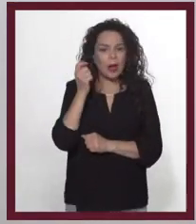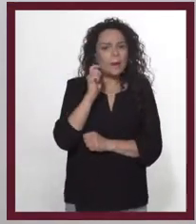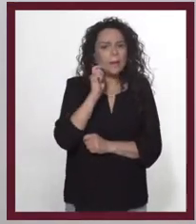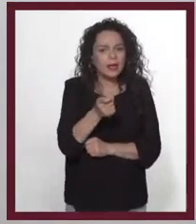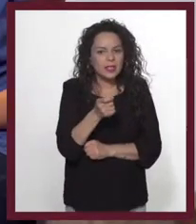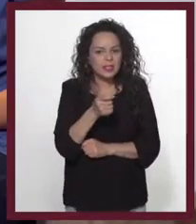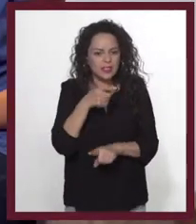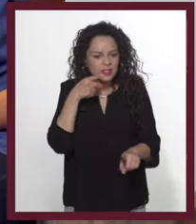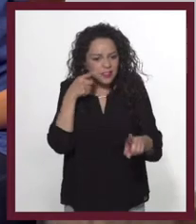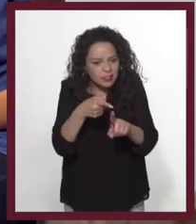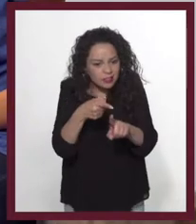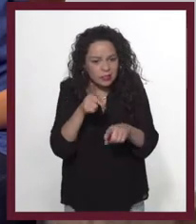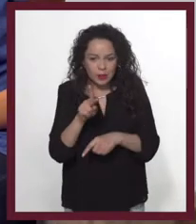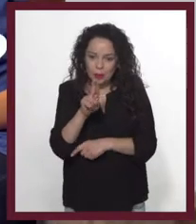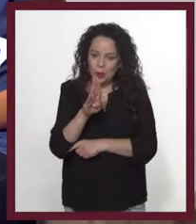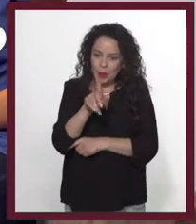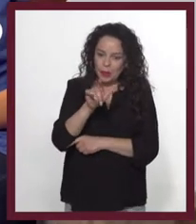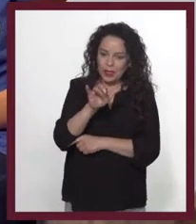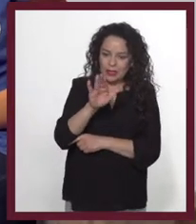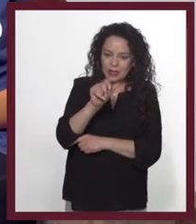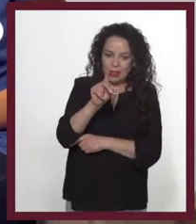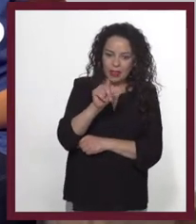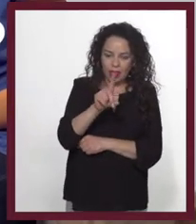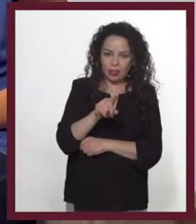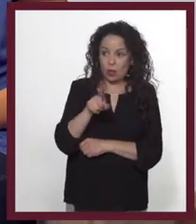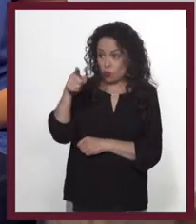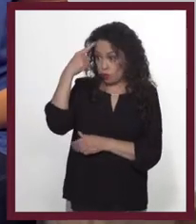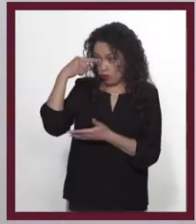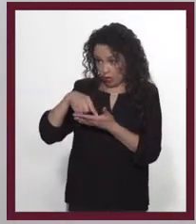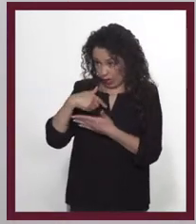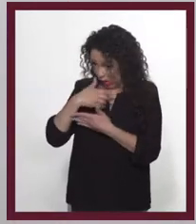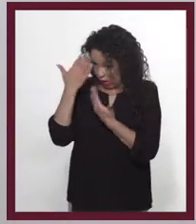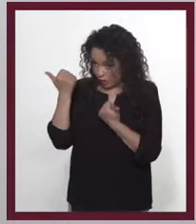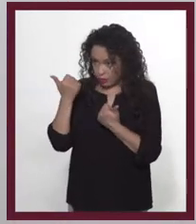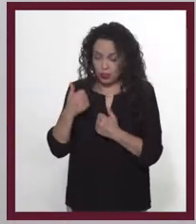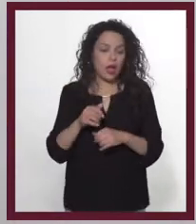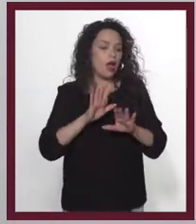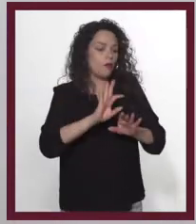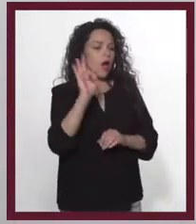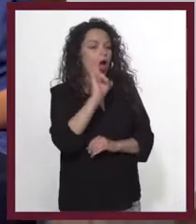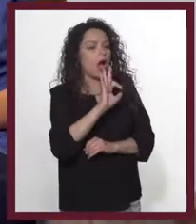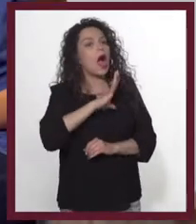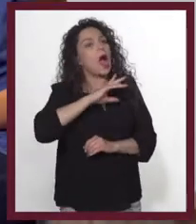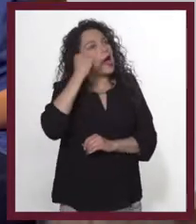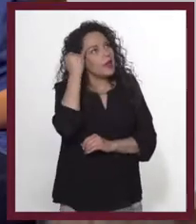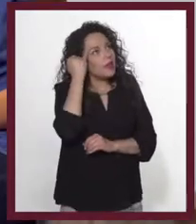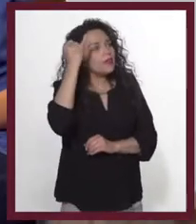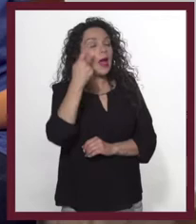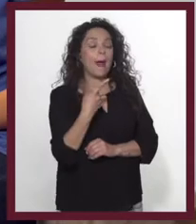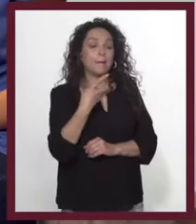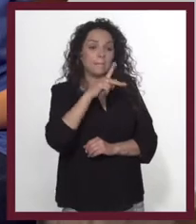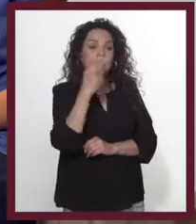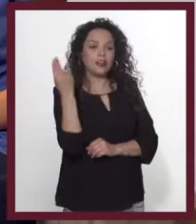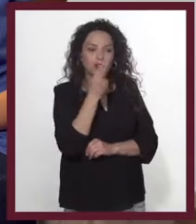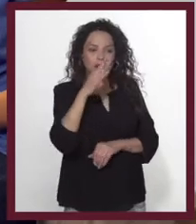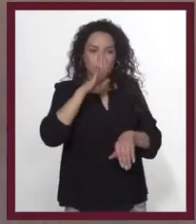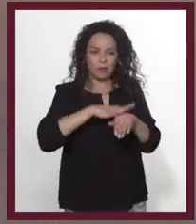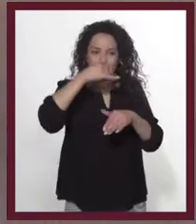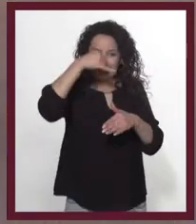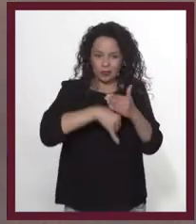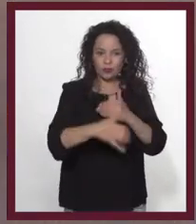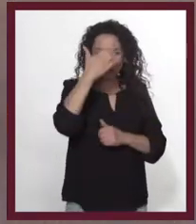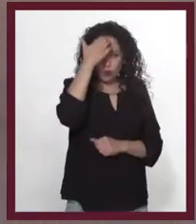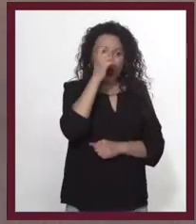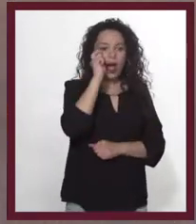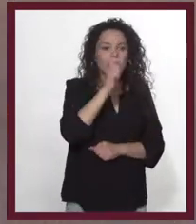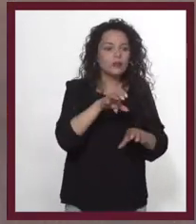lo que no sabemos del todo es de qué se trata. Ay, ¿crees que no lo sé? Bueno, quizá tengamos una idea, pero tal